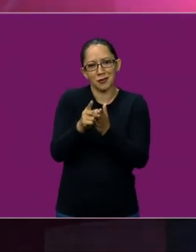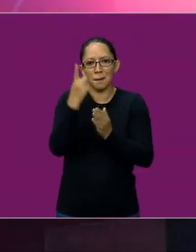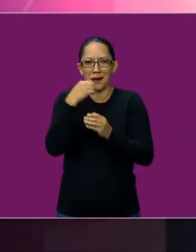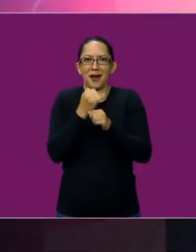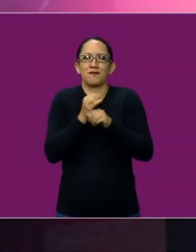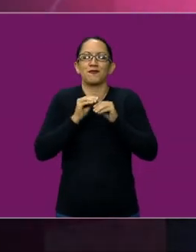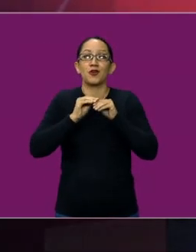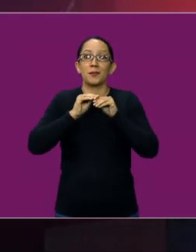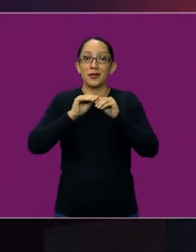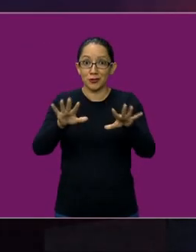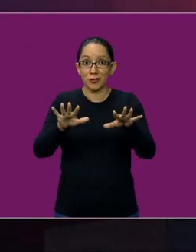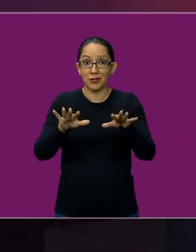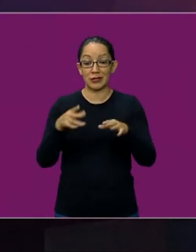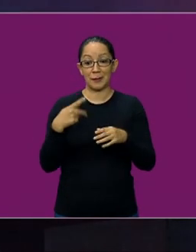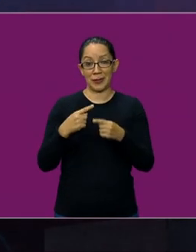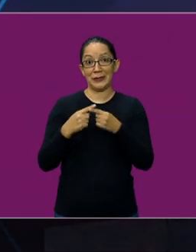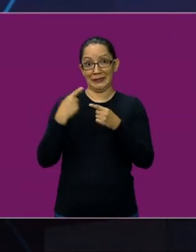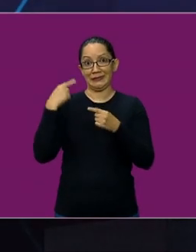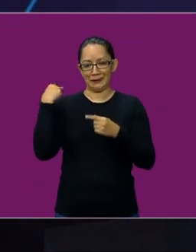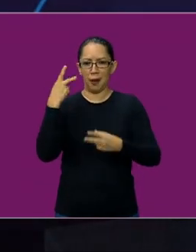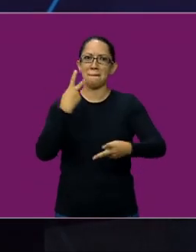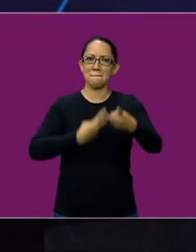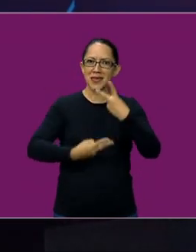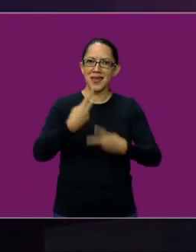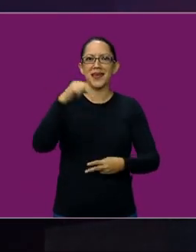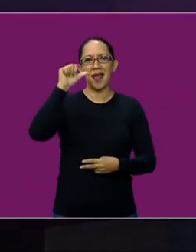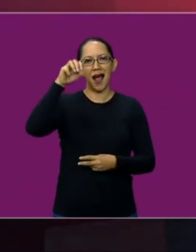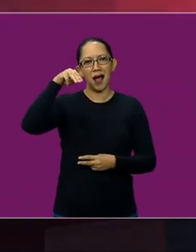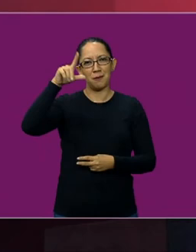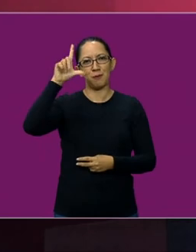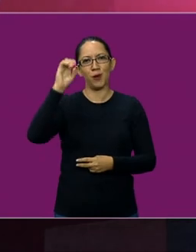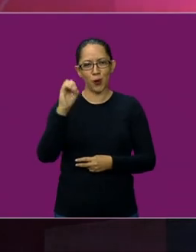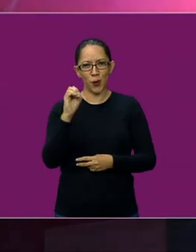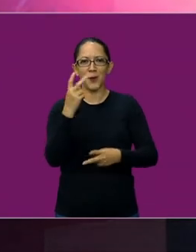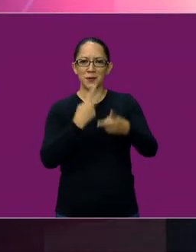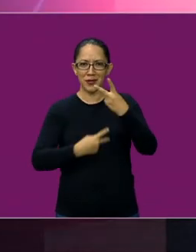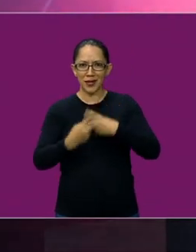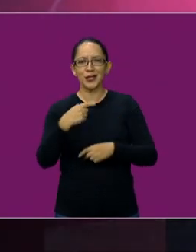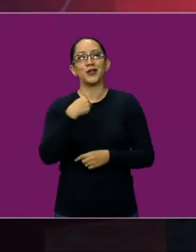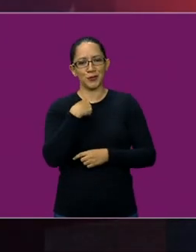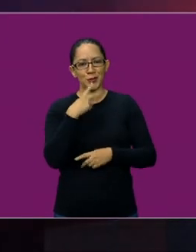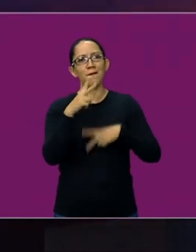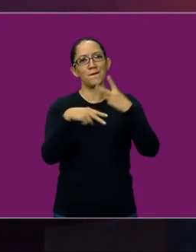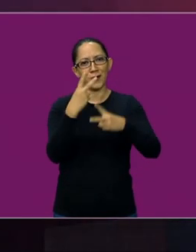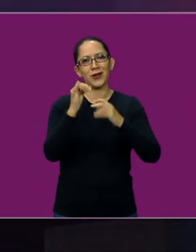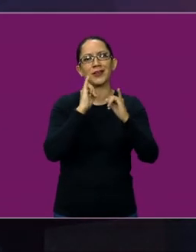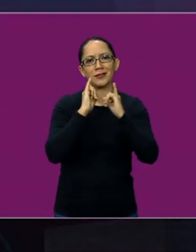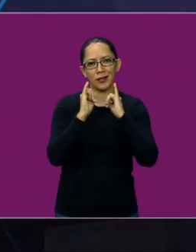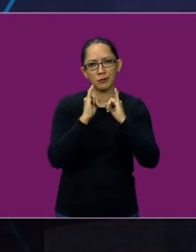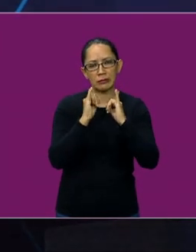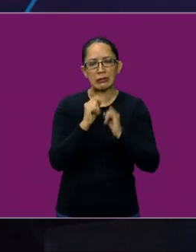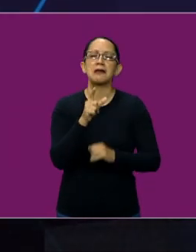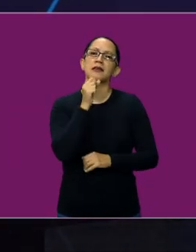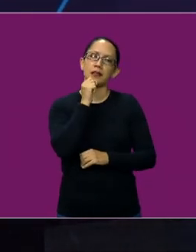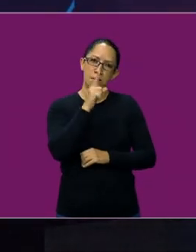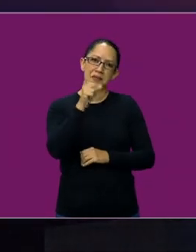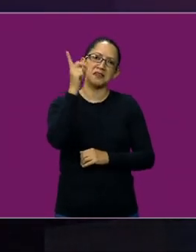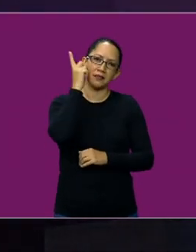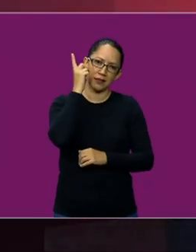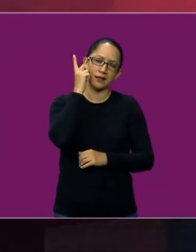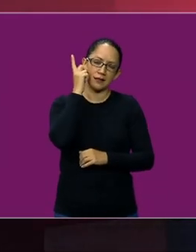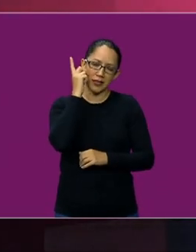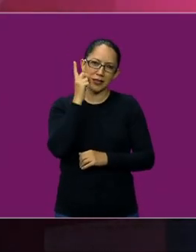he tenido la oportunidad de ser yo la intérprete, y pues Denise, por supuesto, también ha sido intérprete del presidente en este caso,